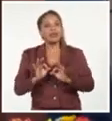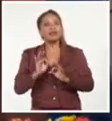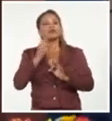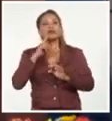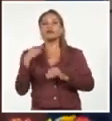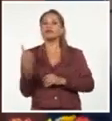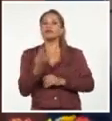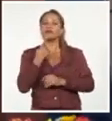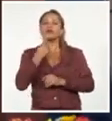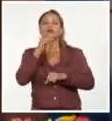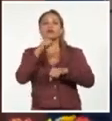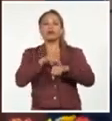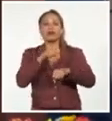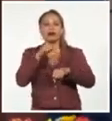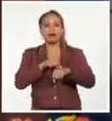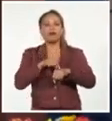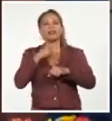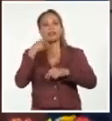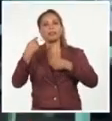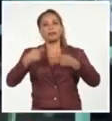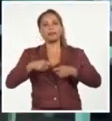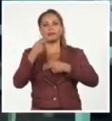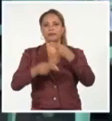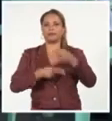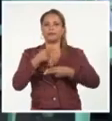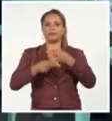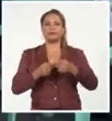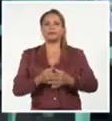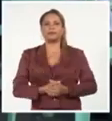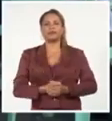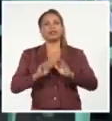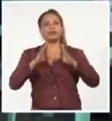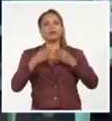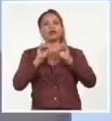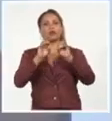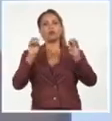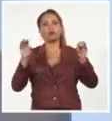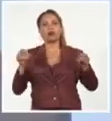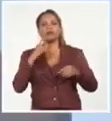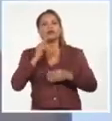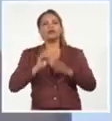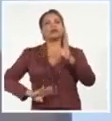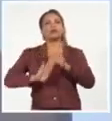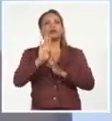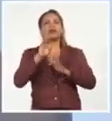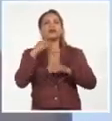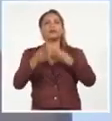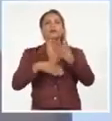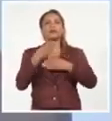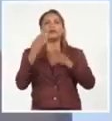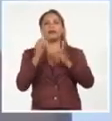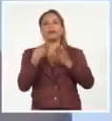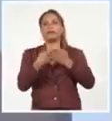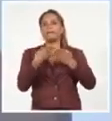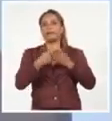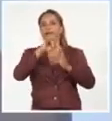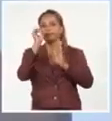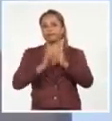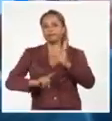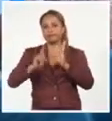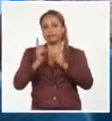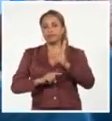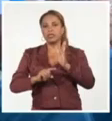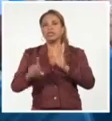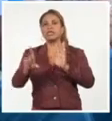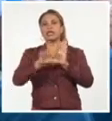de estos tiempos a los que todos estamos convocados. Superar la crisis energética nacional y enfrentar un proceso legislativo